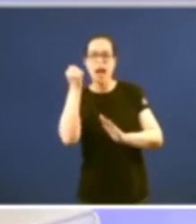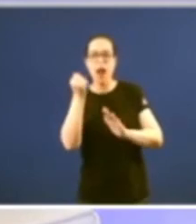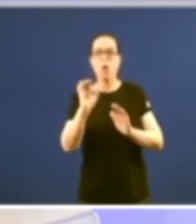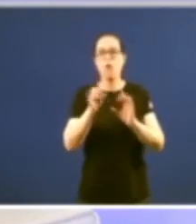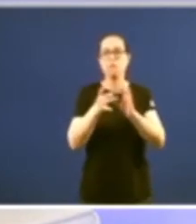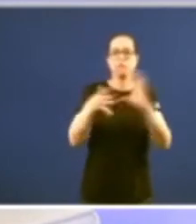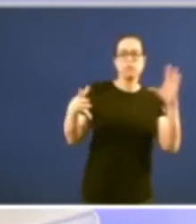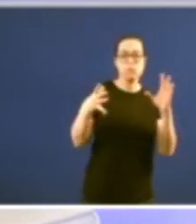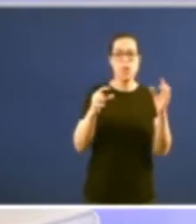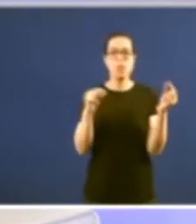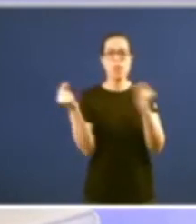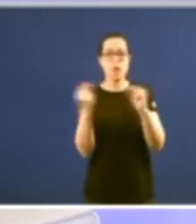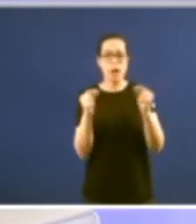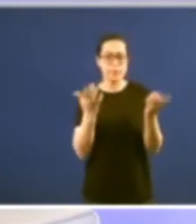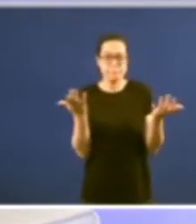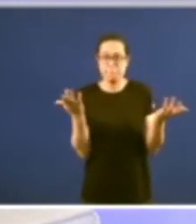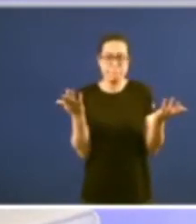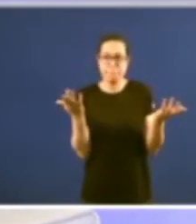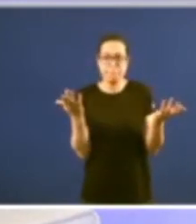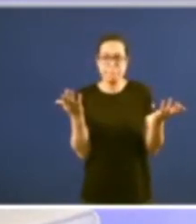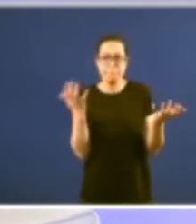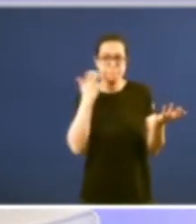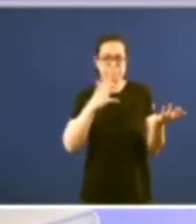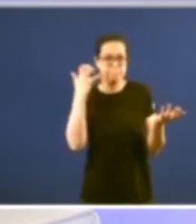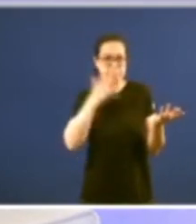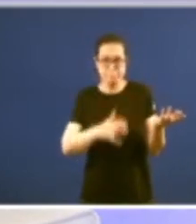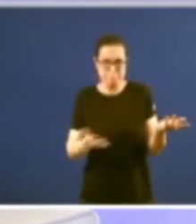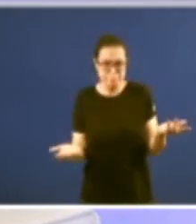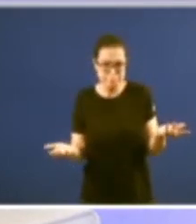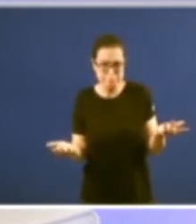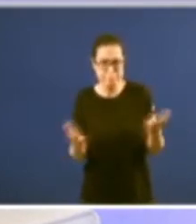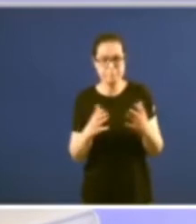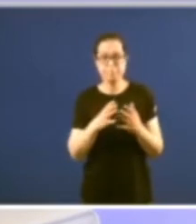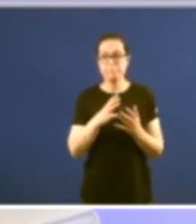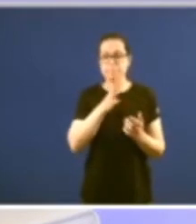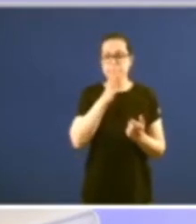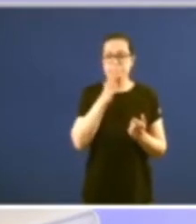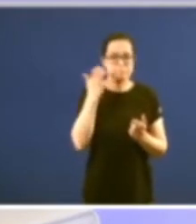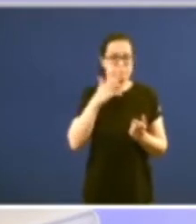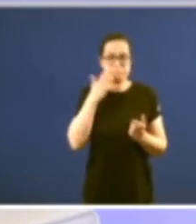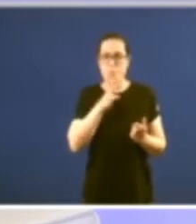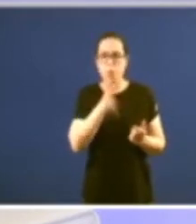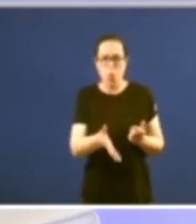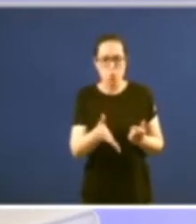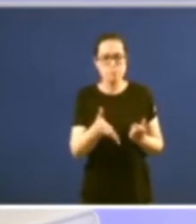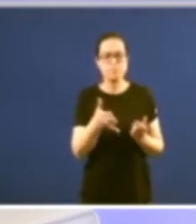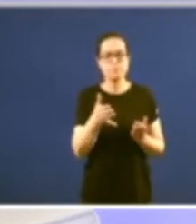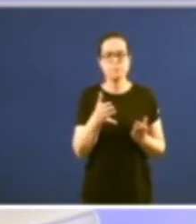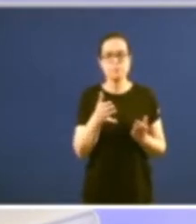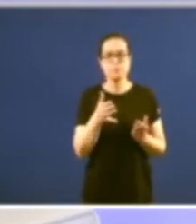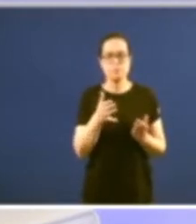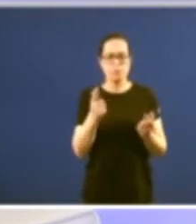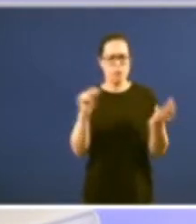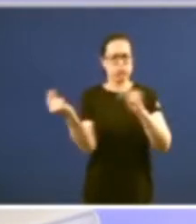en fin pintoresco pintoresco como mínimo como mínimo pintoresco por que pintoresco? porque se pode